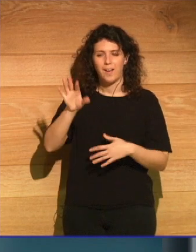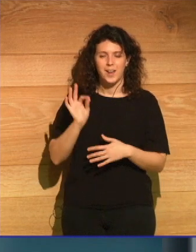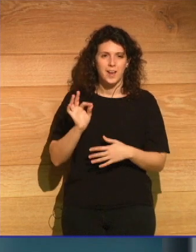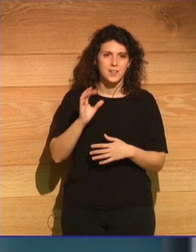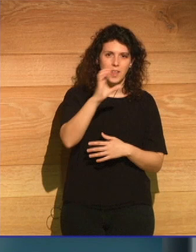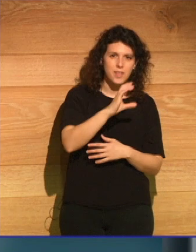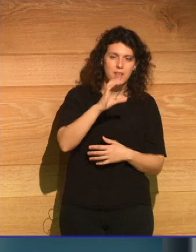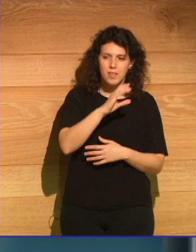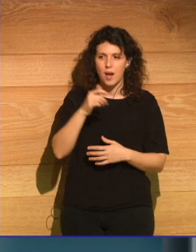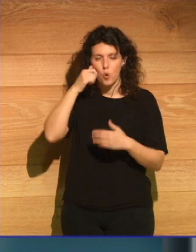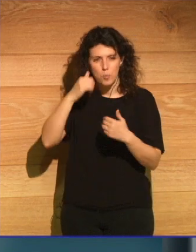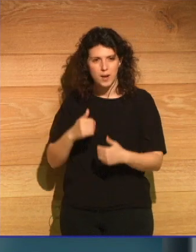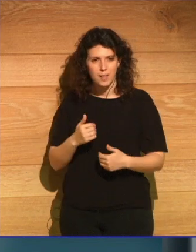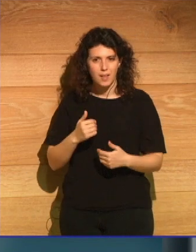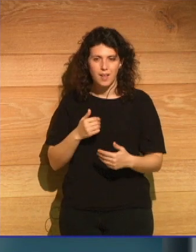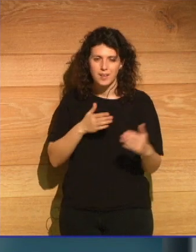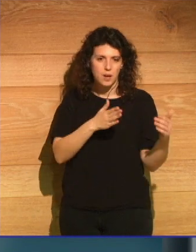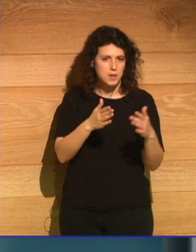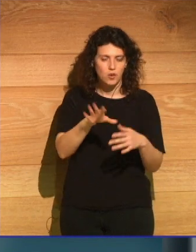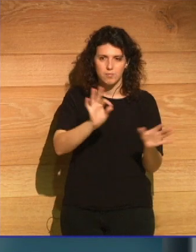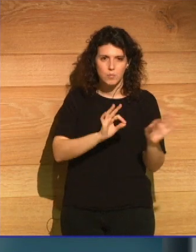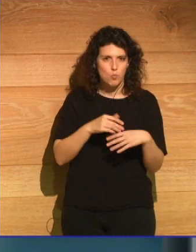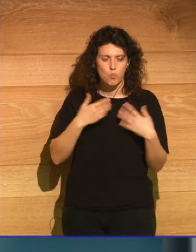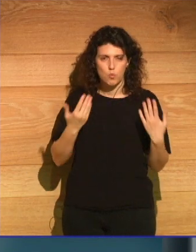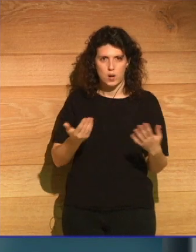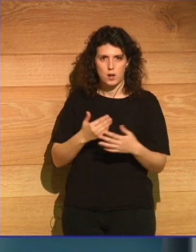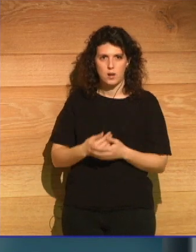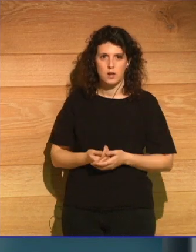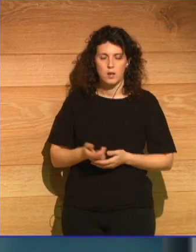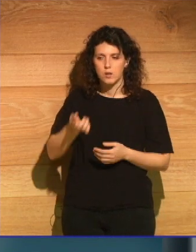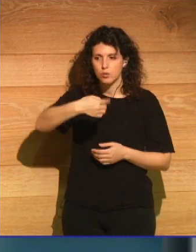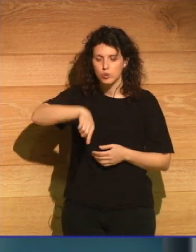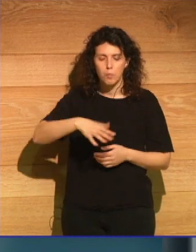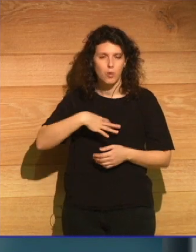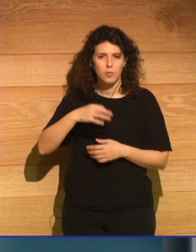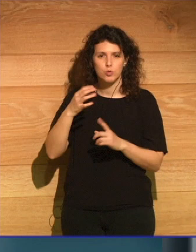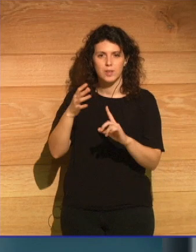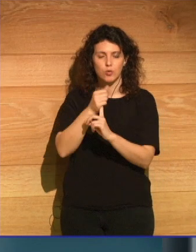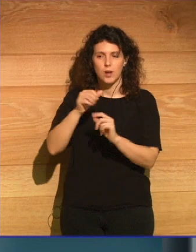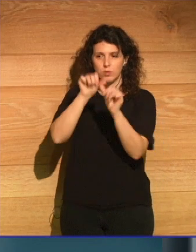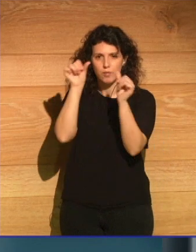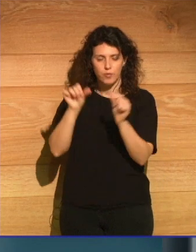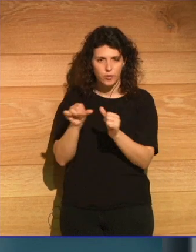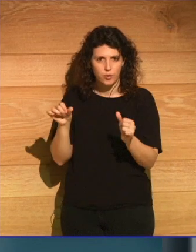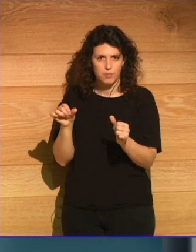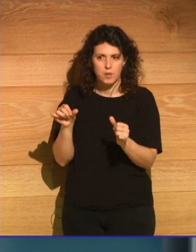y las humanidades? ¿Cómo podemos encontrar una manera de